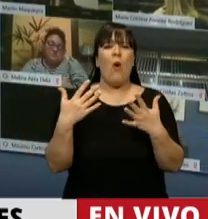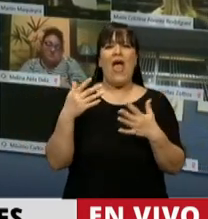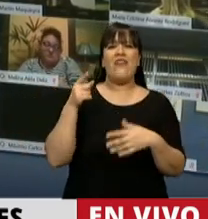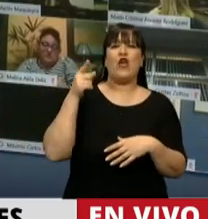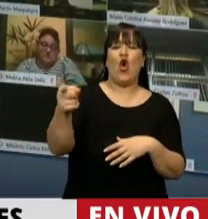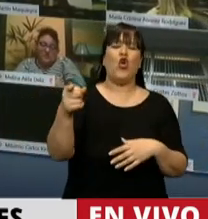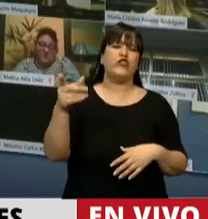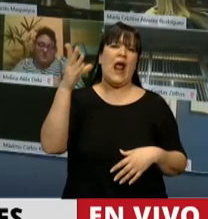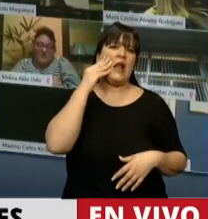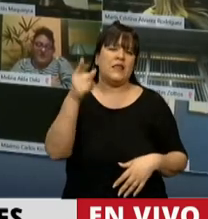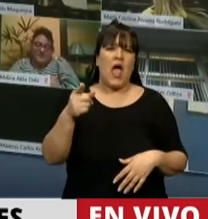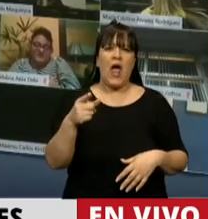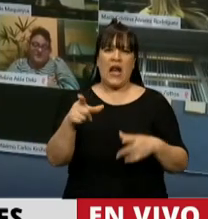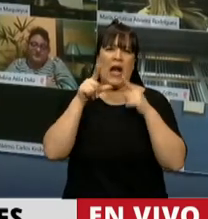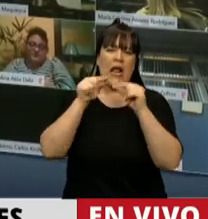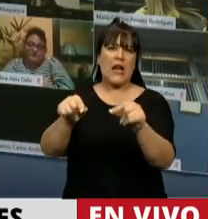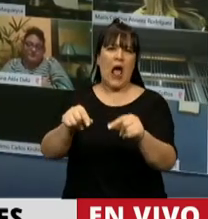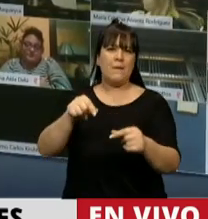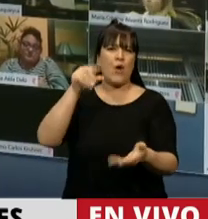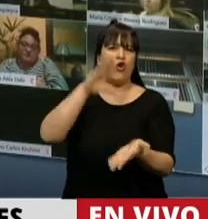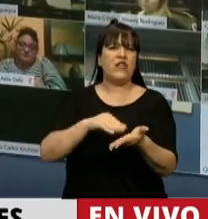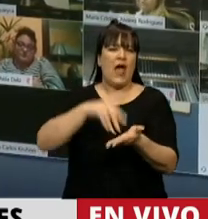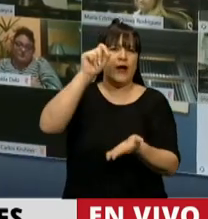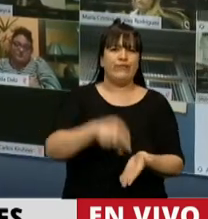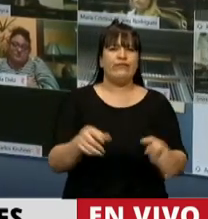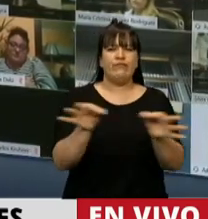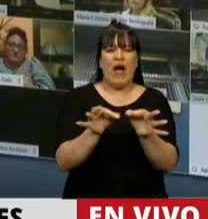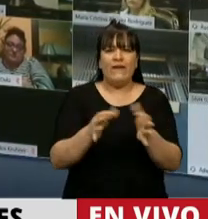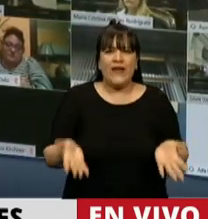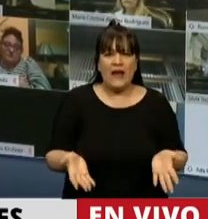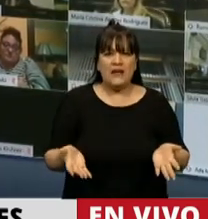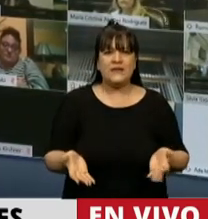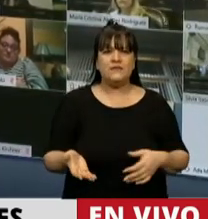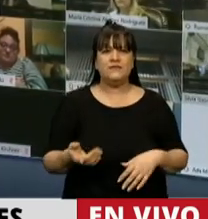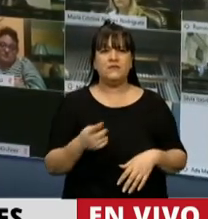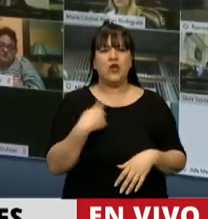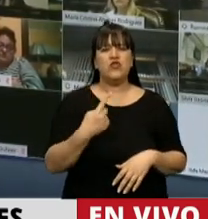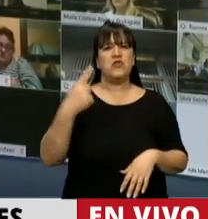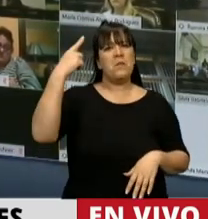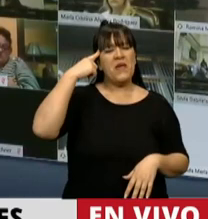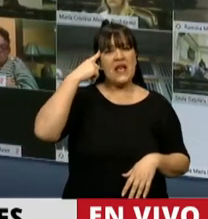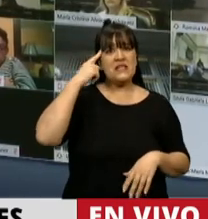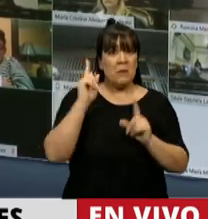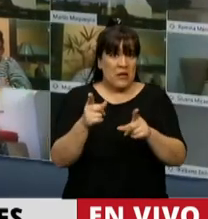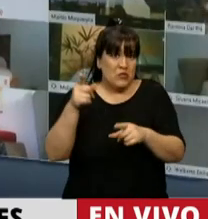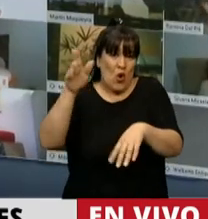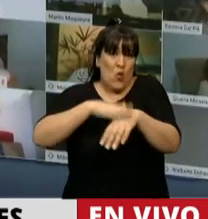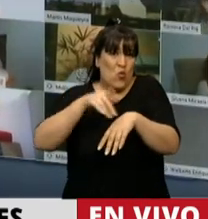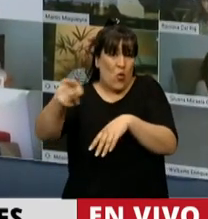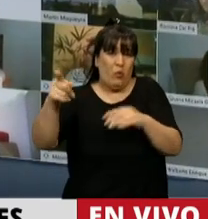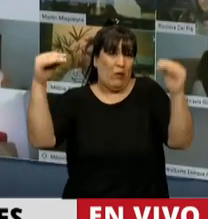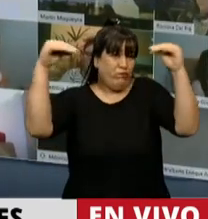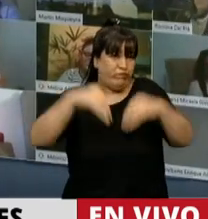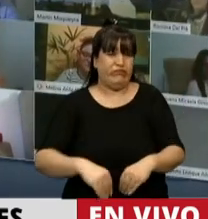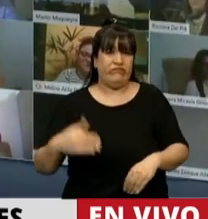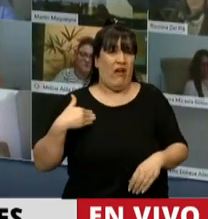a reclamar la soberanía de Malvinas de la mano de aquellos que han hundido al país,